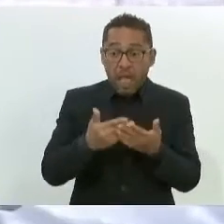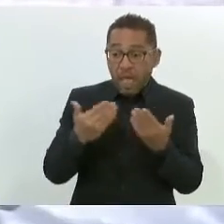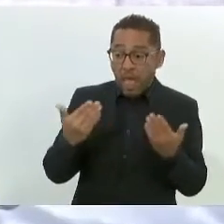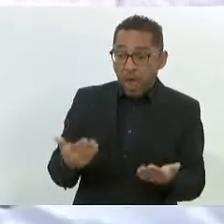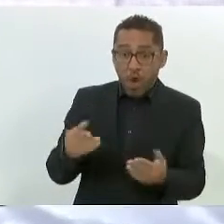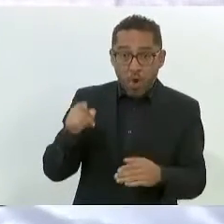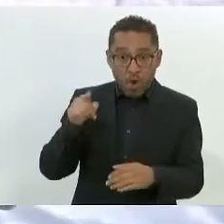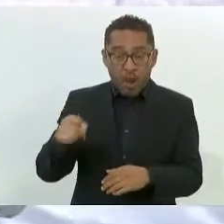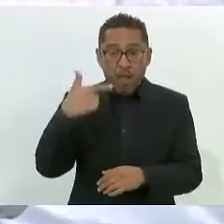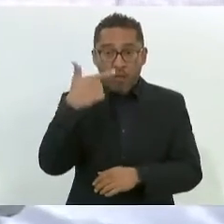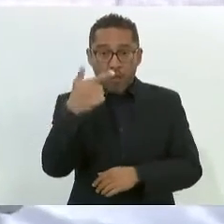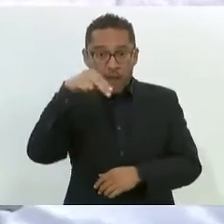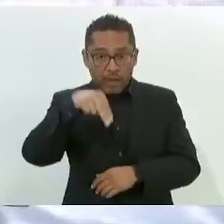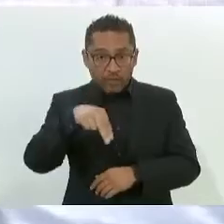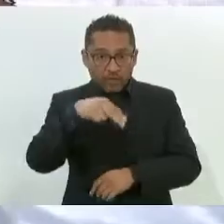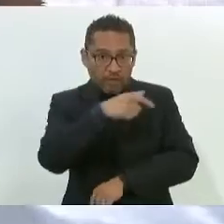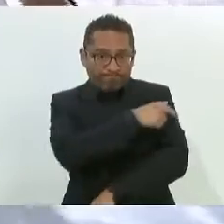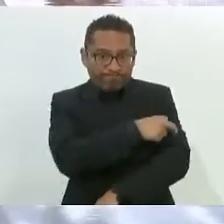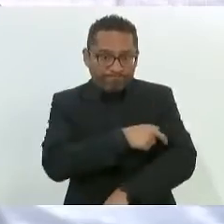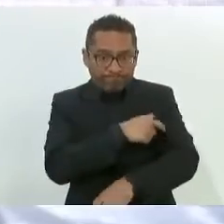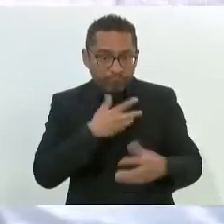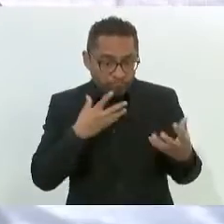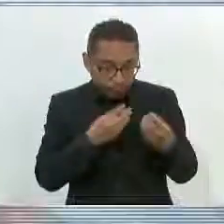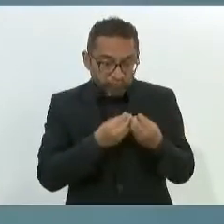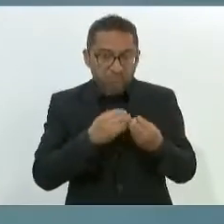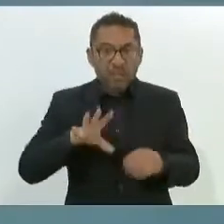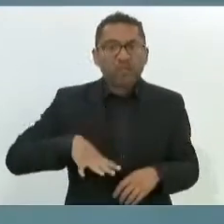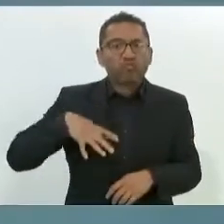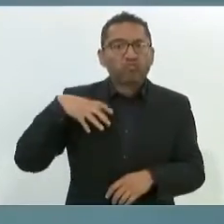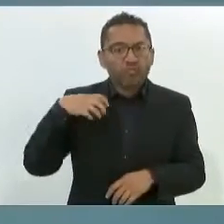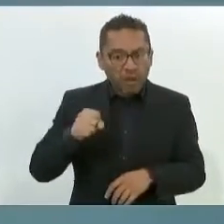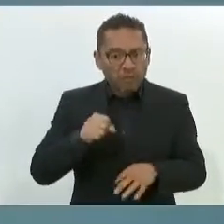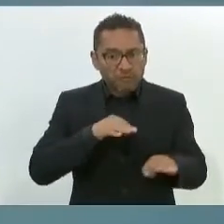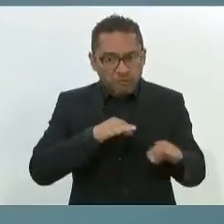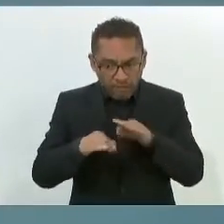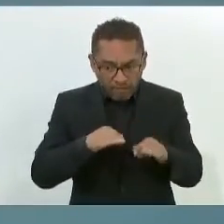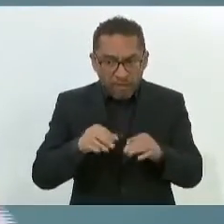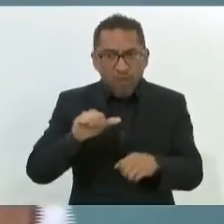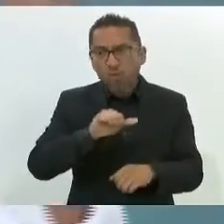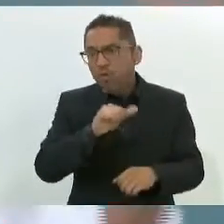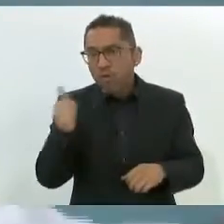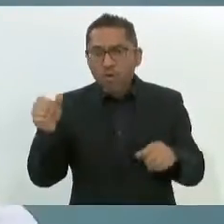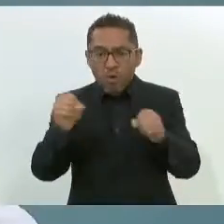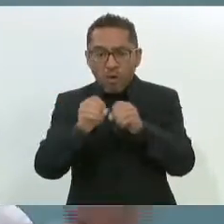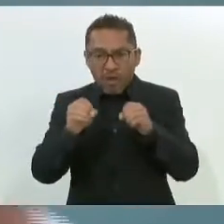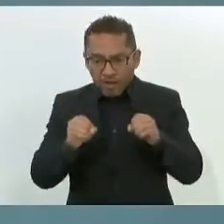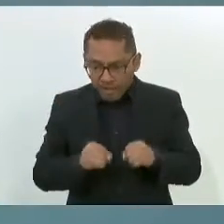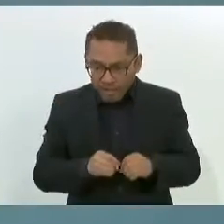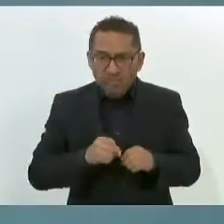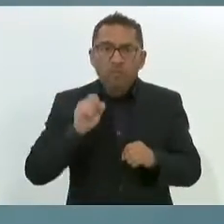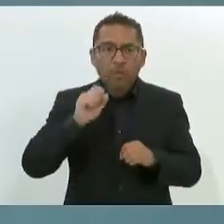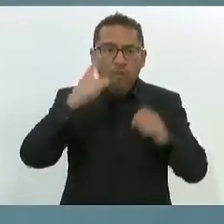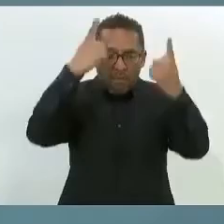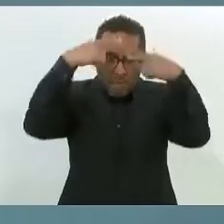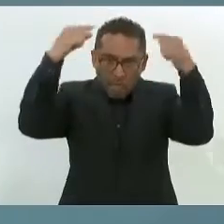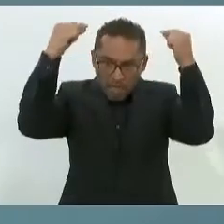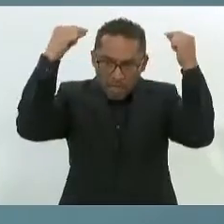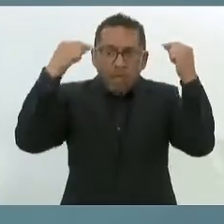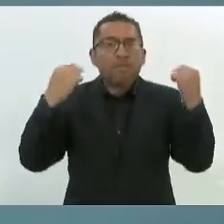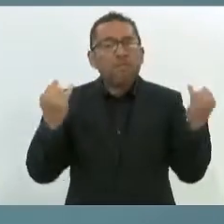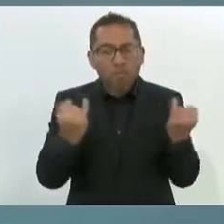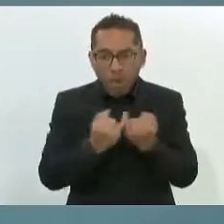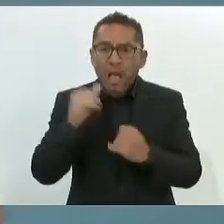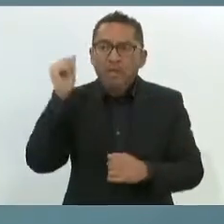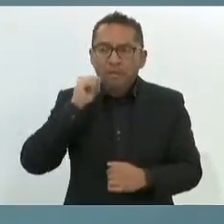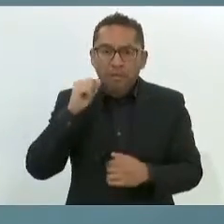con el esfuerzo de manera regular de los elementos de defensa nacional, de Marina, que siempre nos